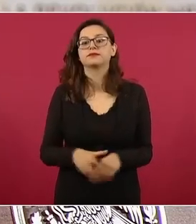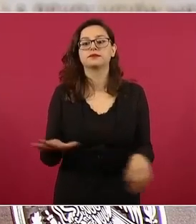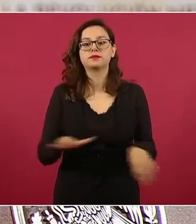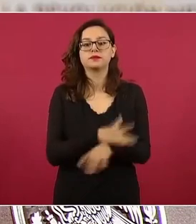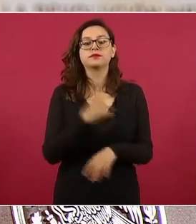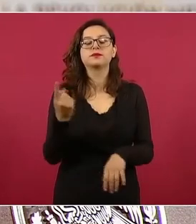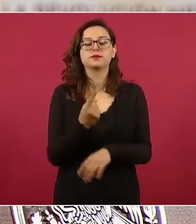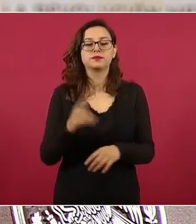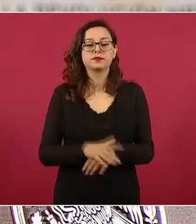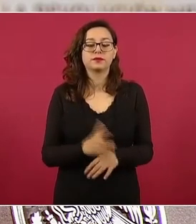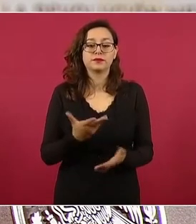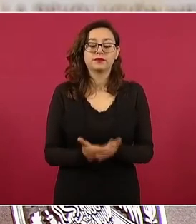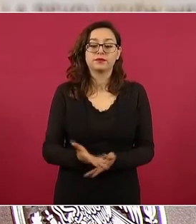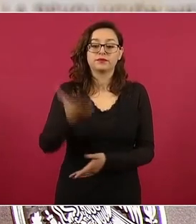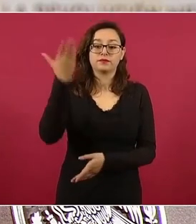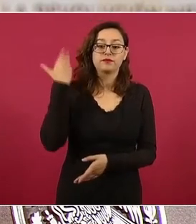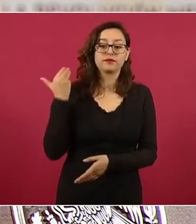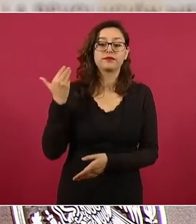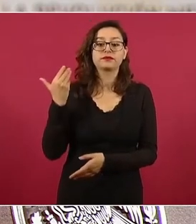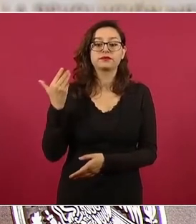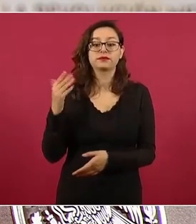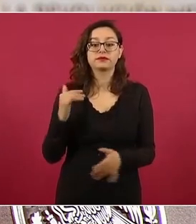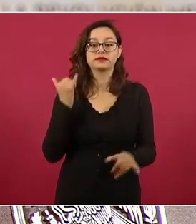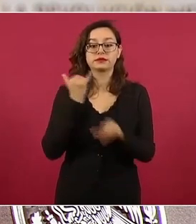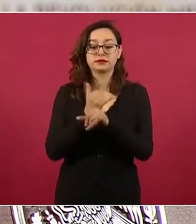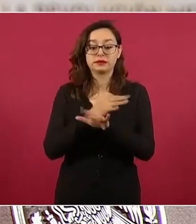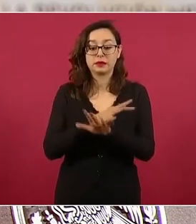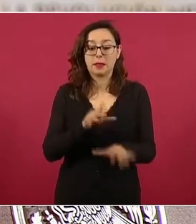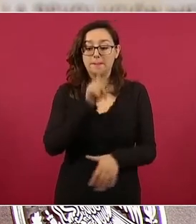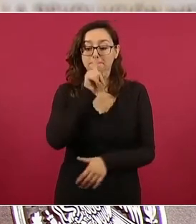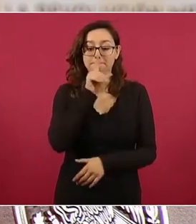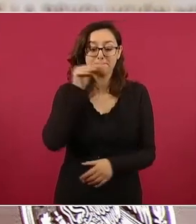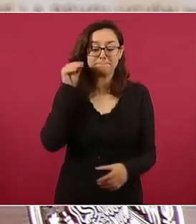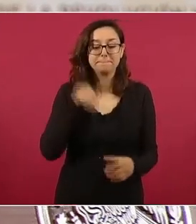ocultaba. El primer lugar